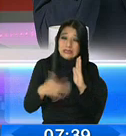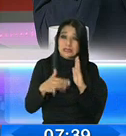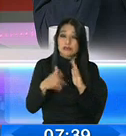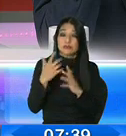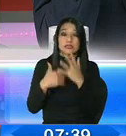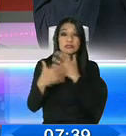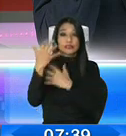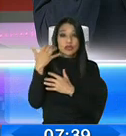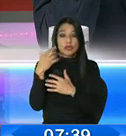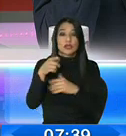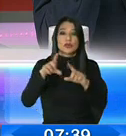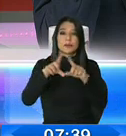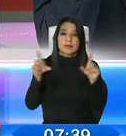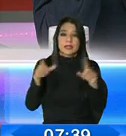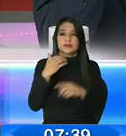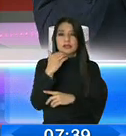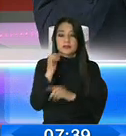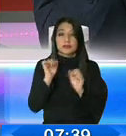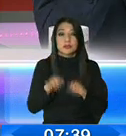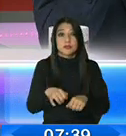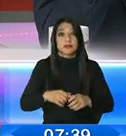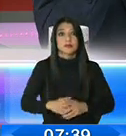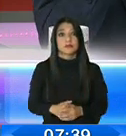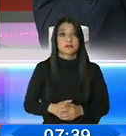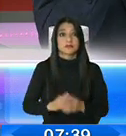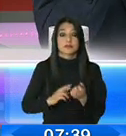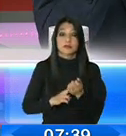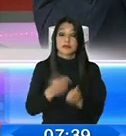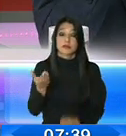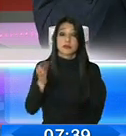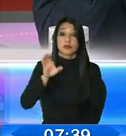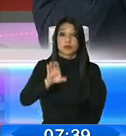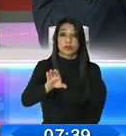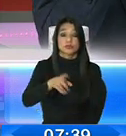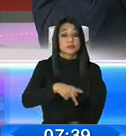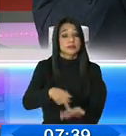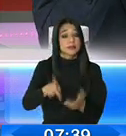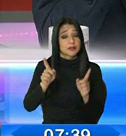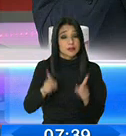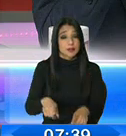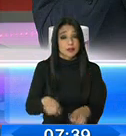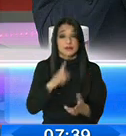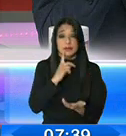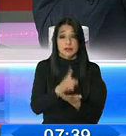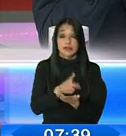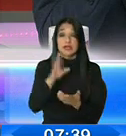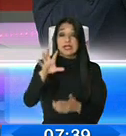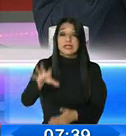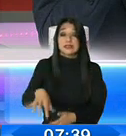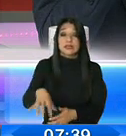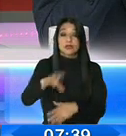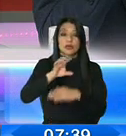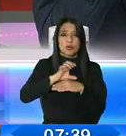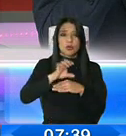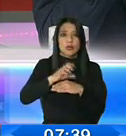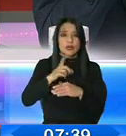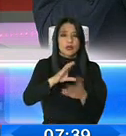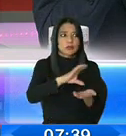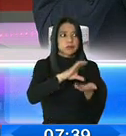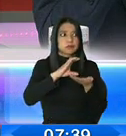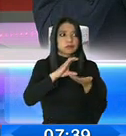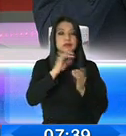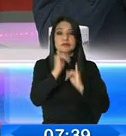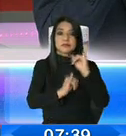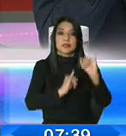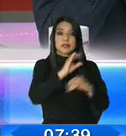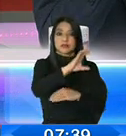historial, de su empresa, porque realmente son recursos que se deben pagar. Son recursos que el Estado ecuatoriano ha conseguido en el exterior